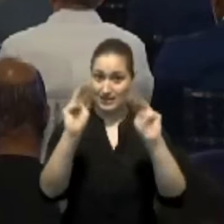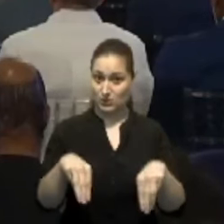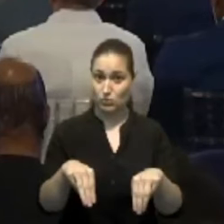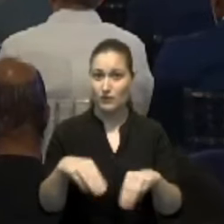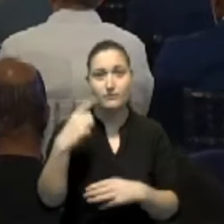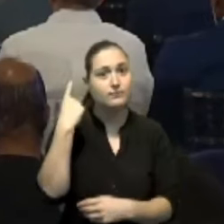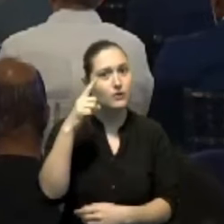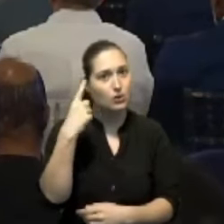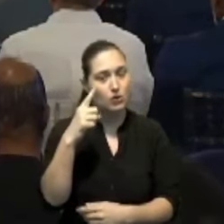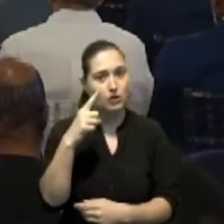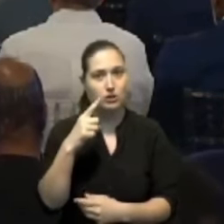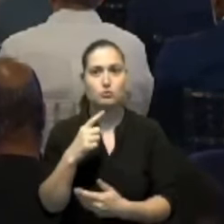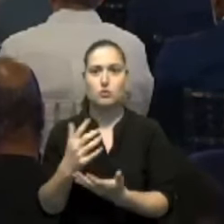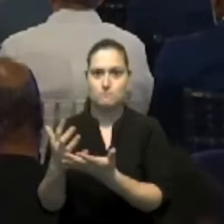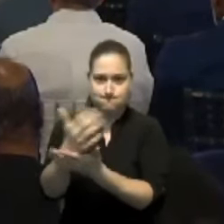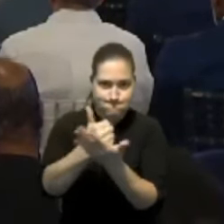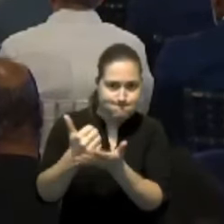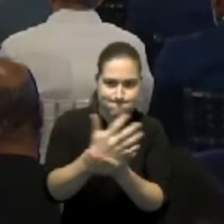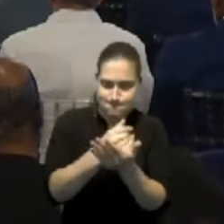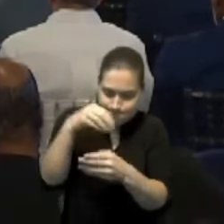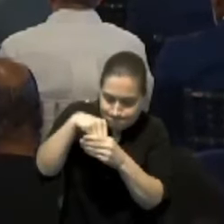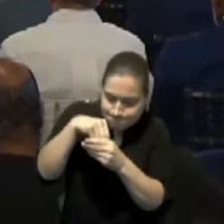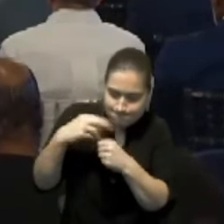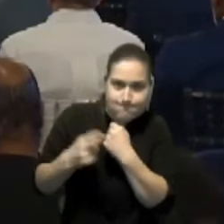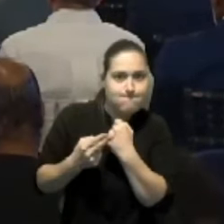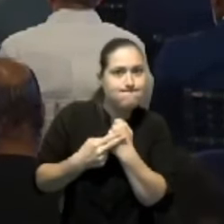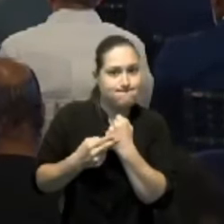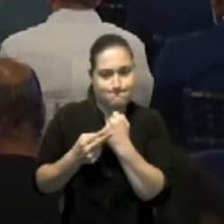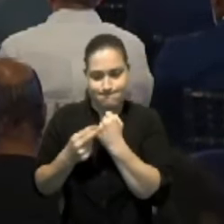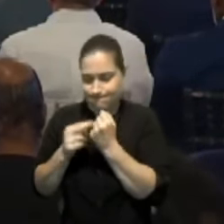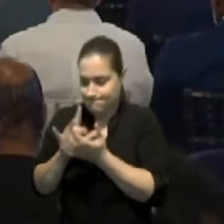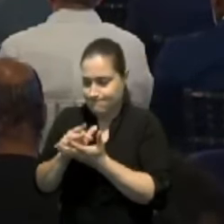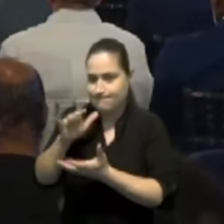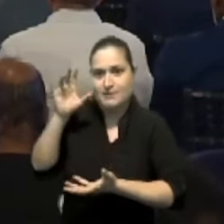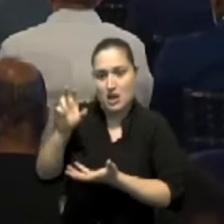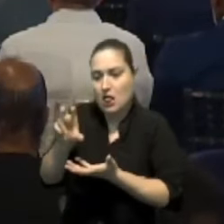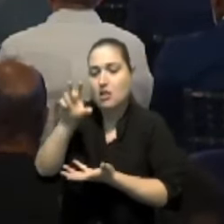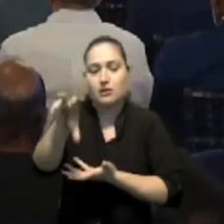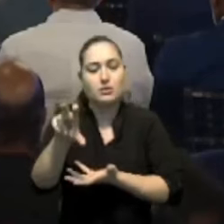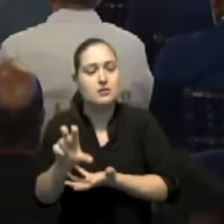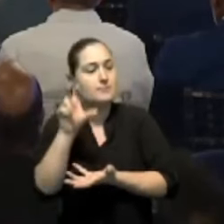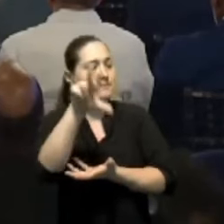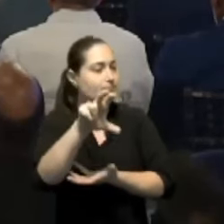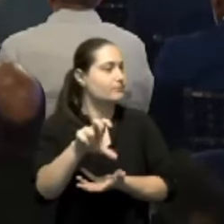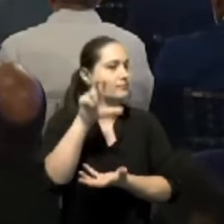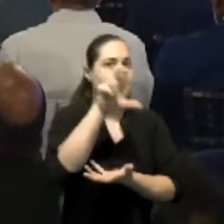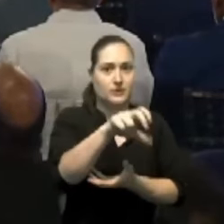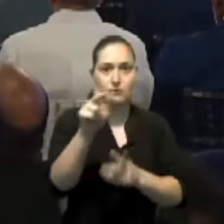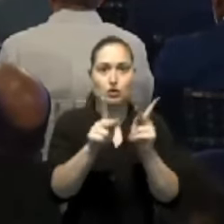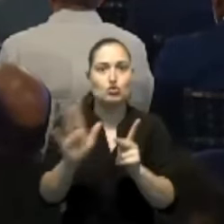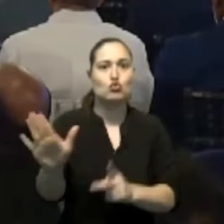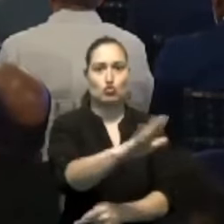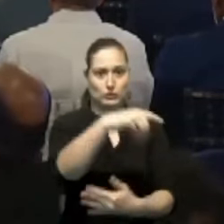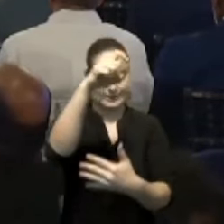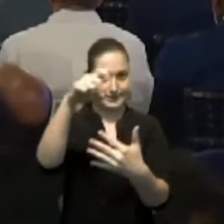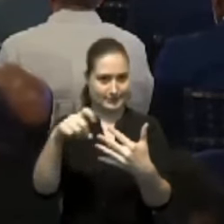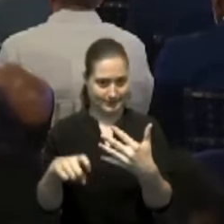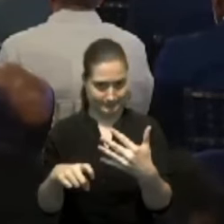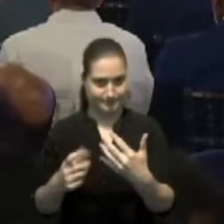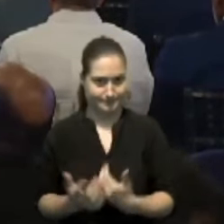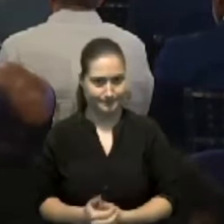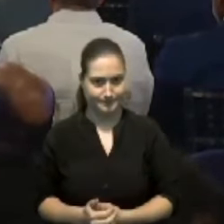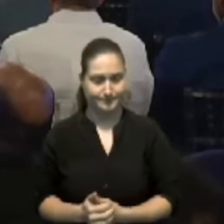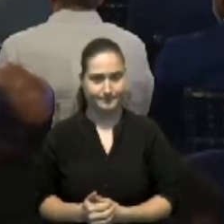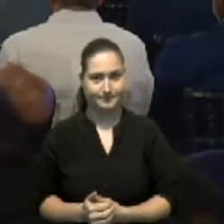crear ahorros que puedan ser redireccionados a invertir más en las prioridades de la gente. Ahora bien,